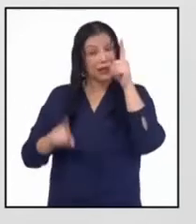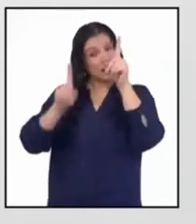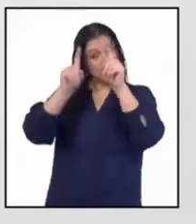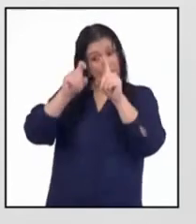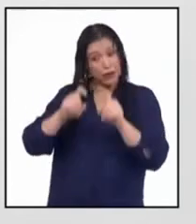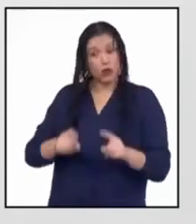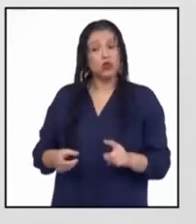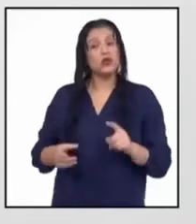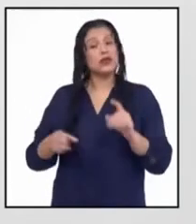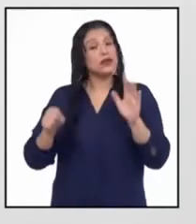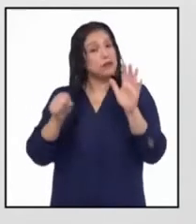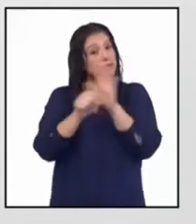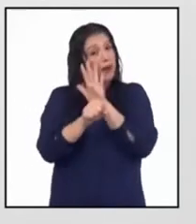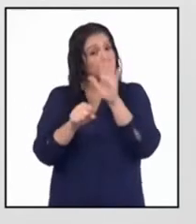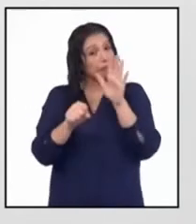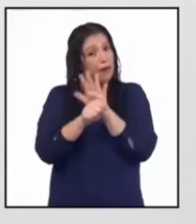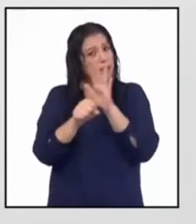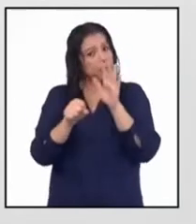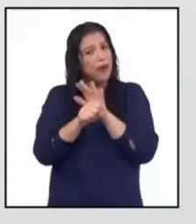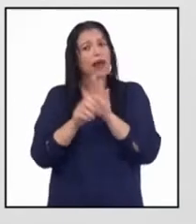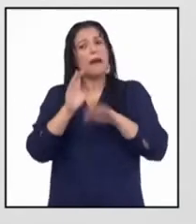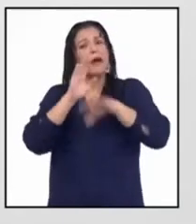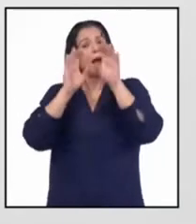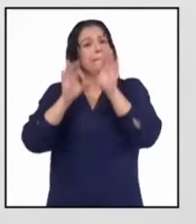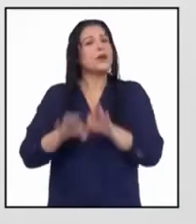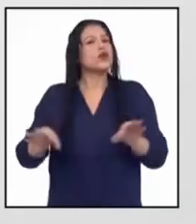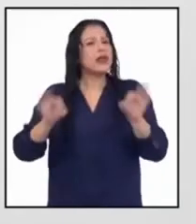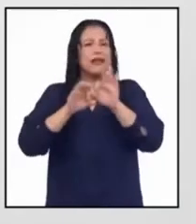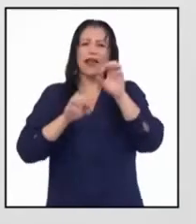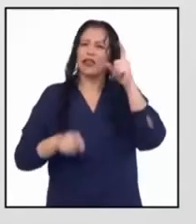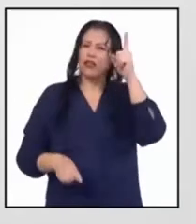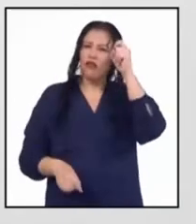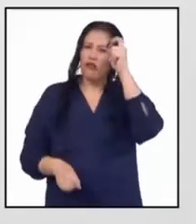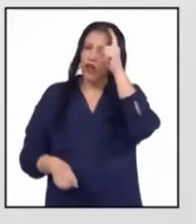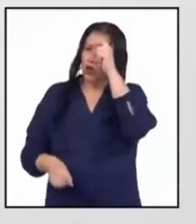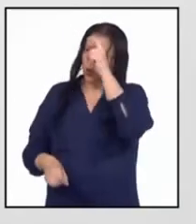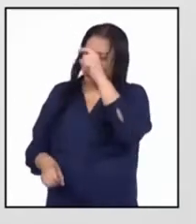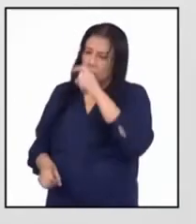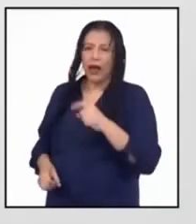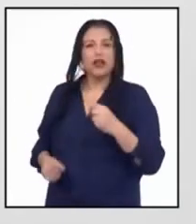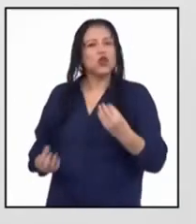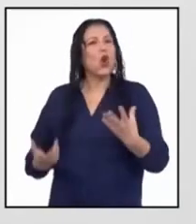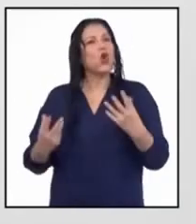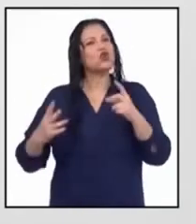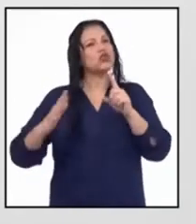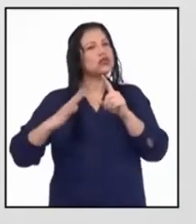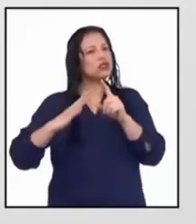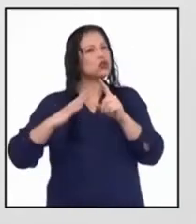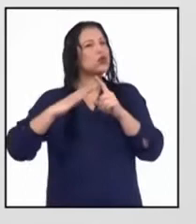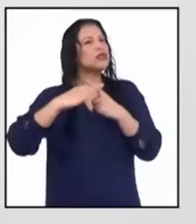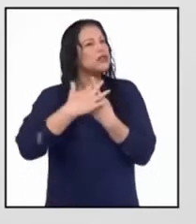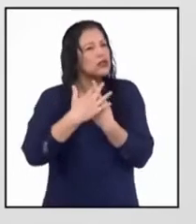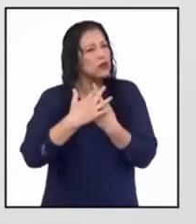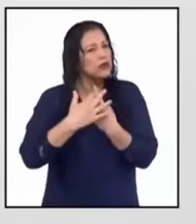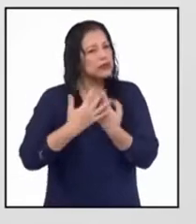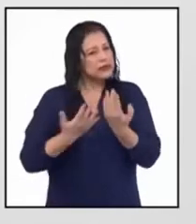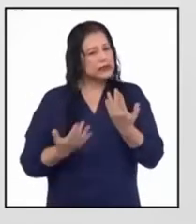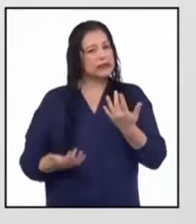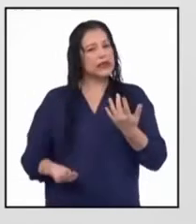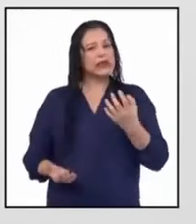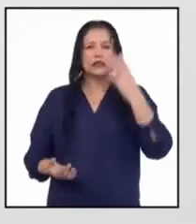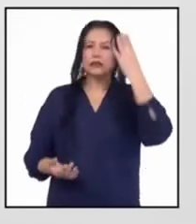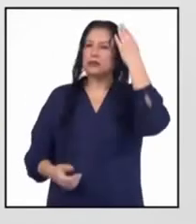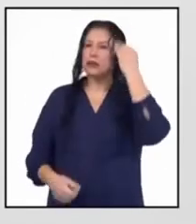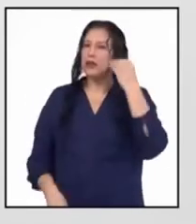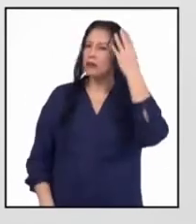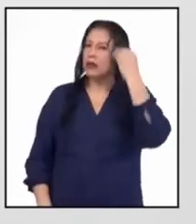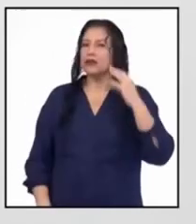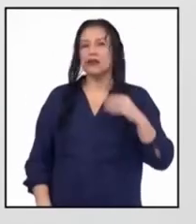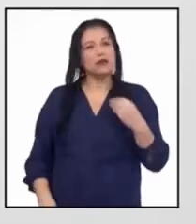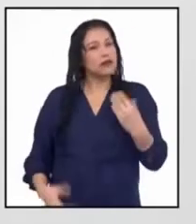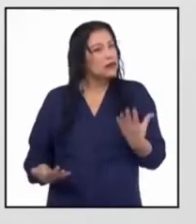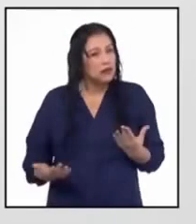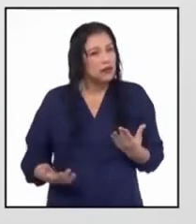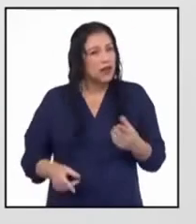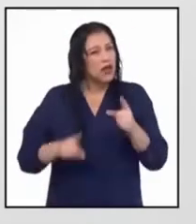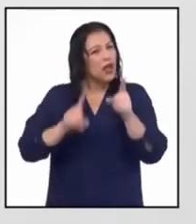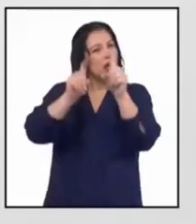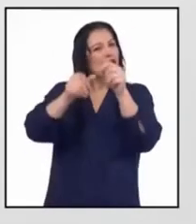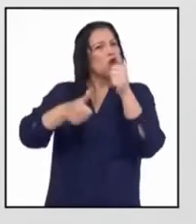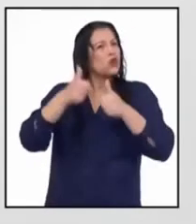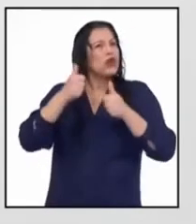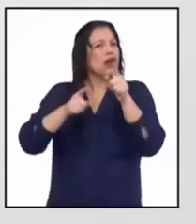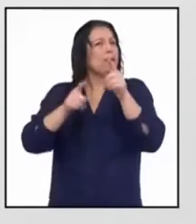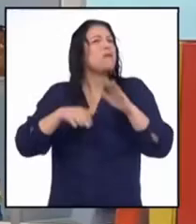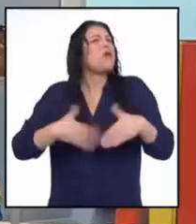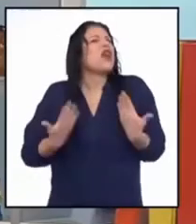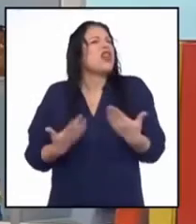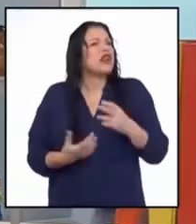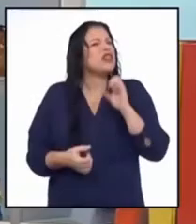se abordan las principales dificultades o situaciones que pasan los adolescentes? ¿Qué podrían decir al